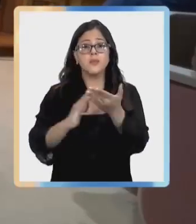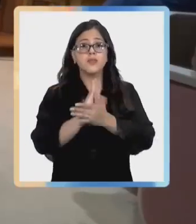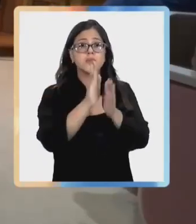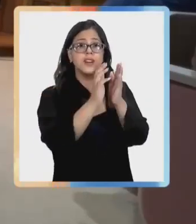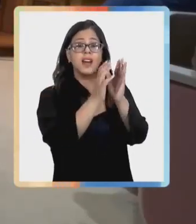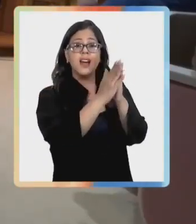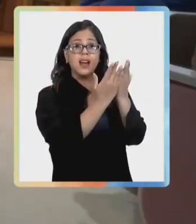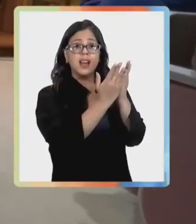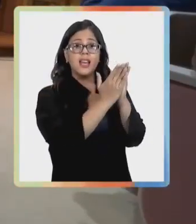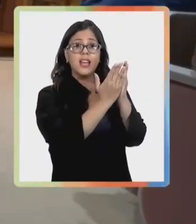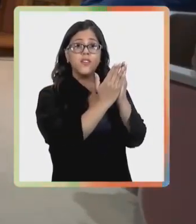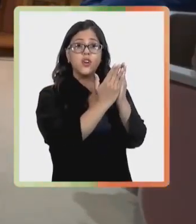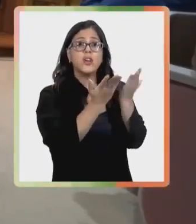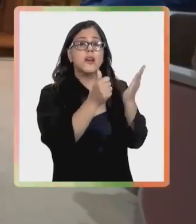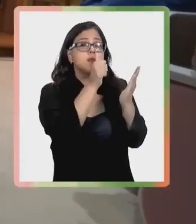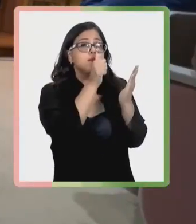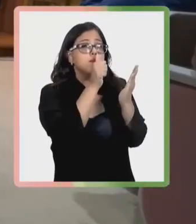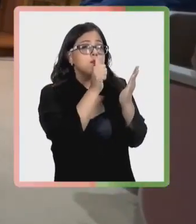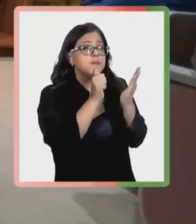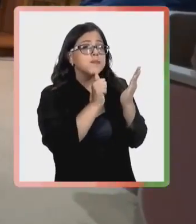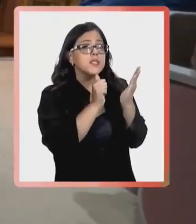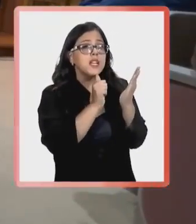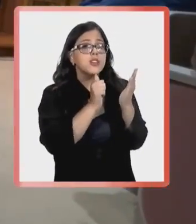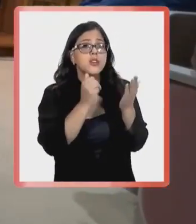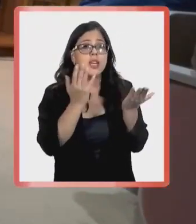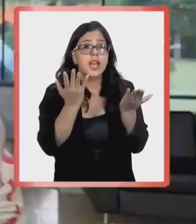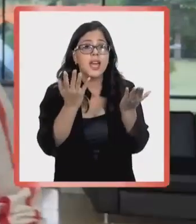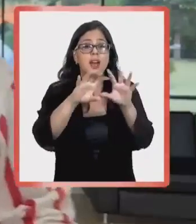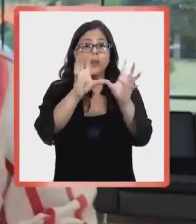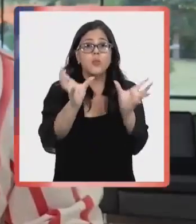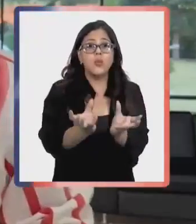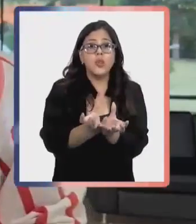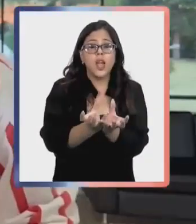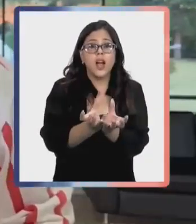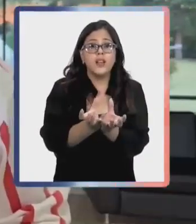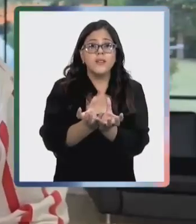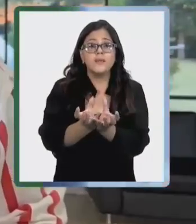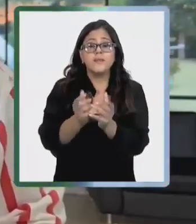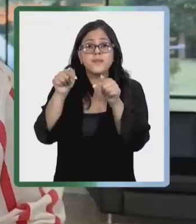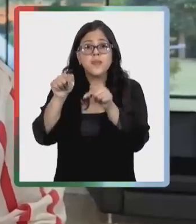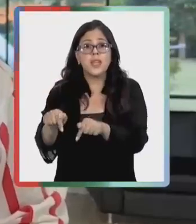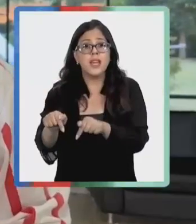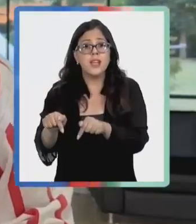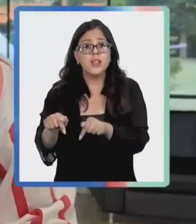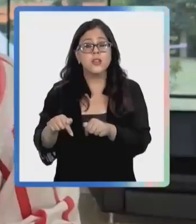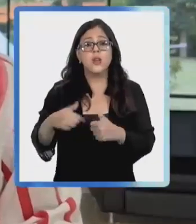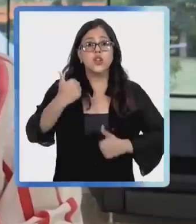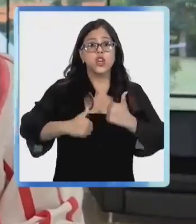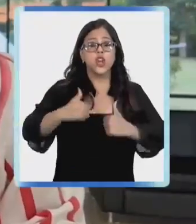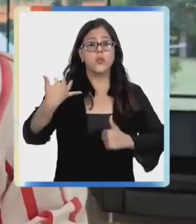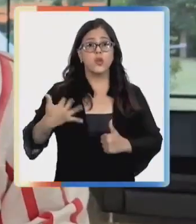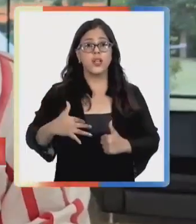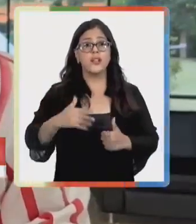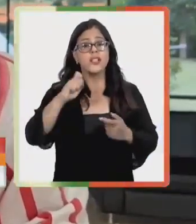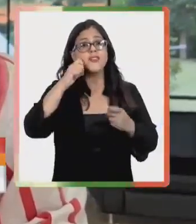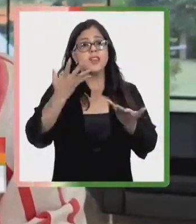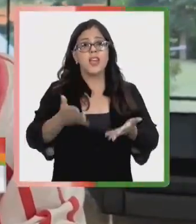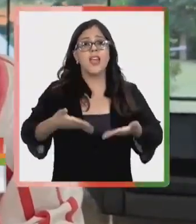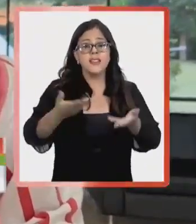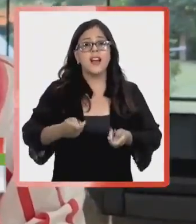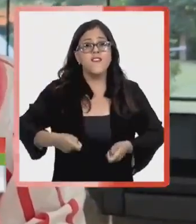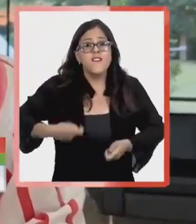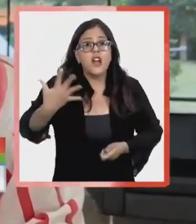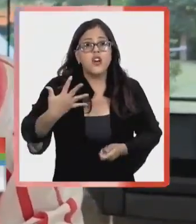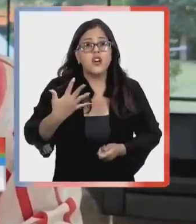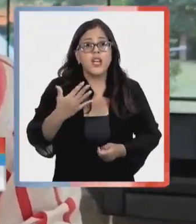acaba de lanzar el libro Los Secretos del Mundial Imposible. Este torneo es bastante significativo porque entrega valores